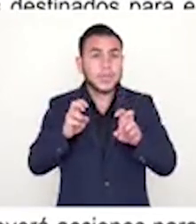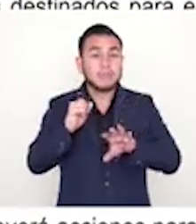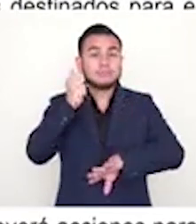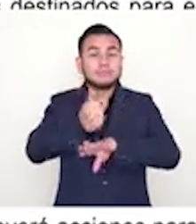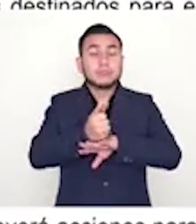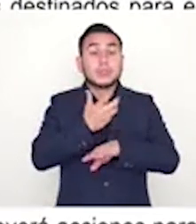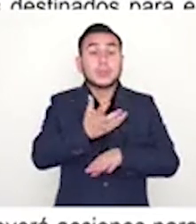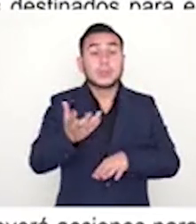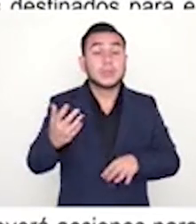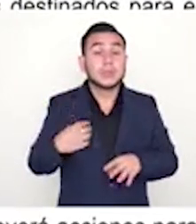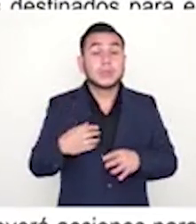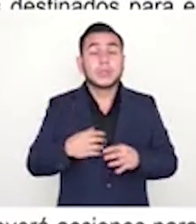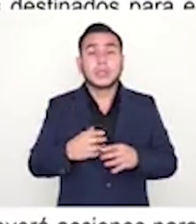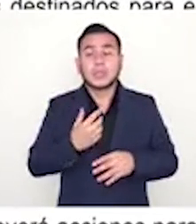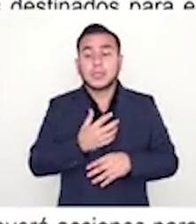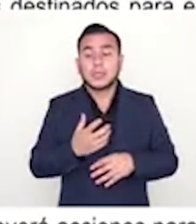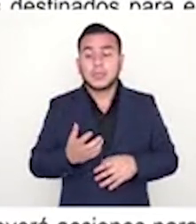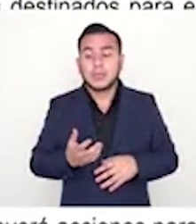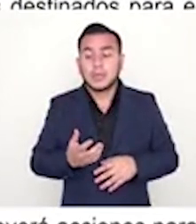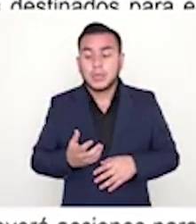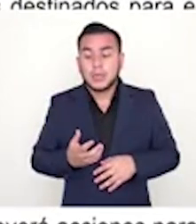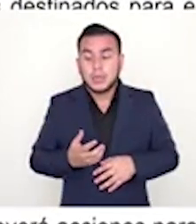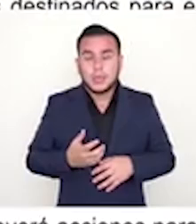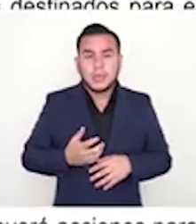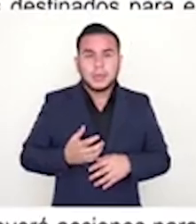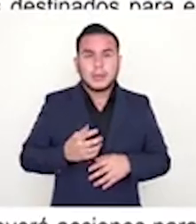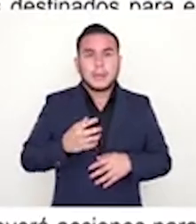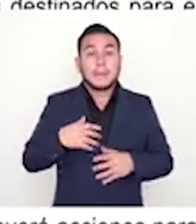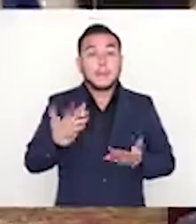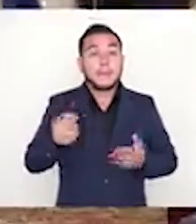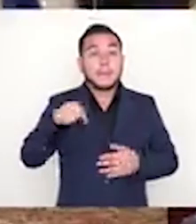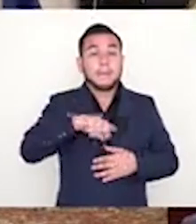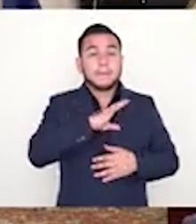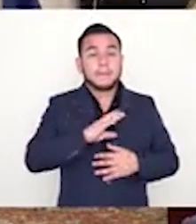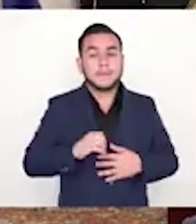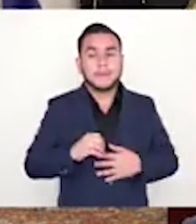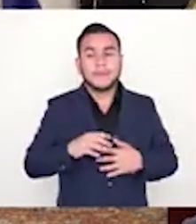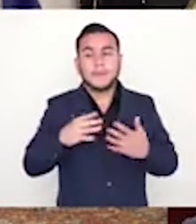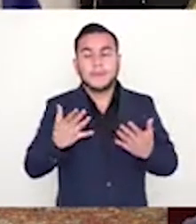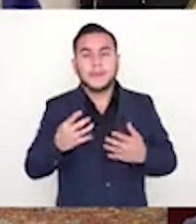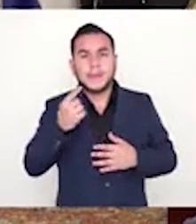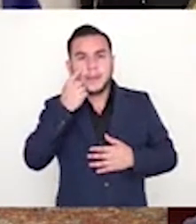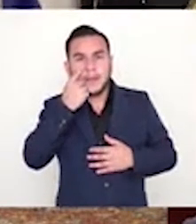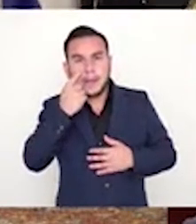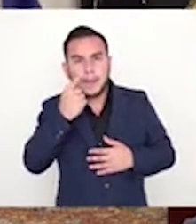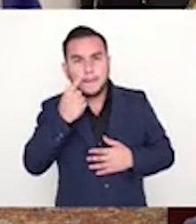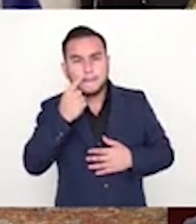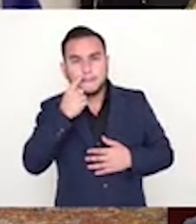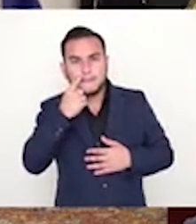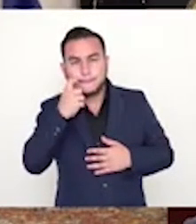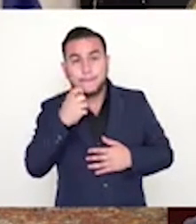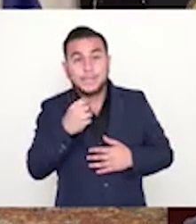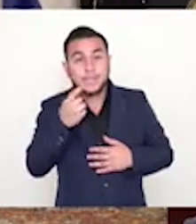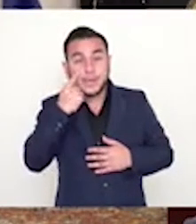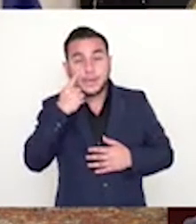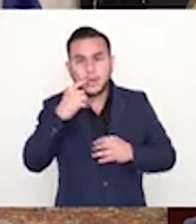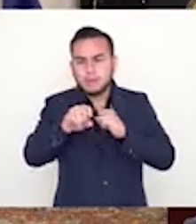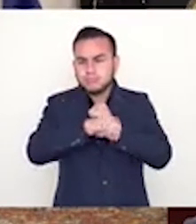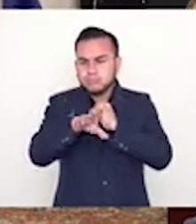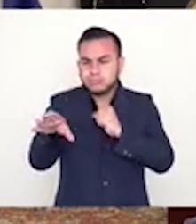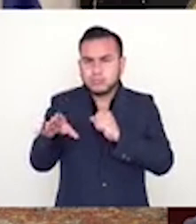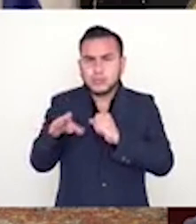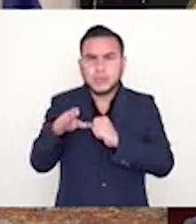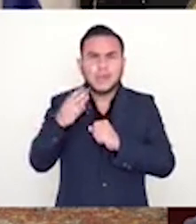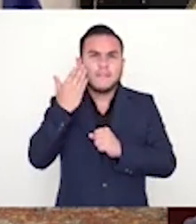dos, establecer los requisitos sanitarios para el ingreso de personas al país. Ahora, yo he visto esto en redes y